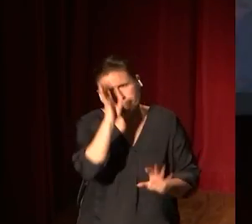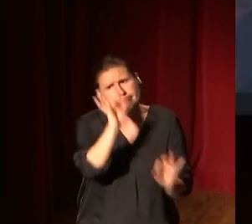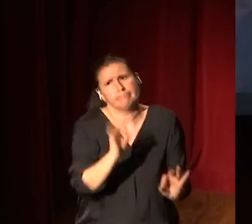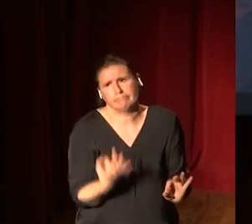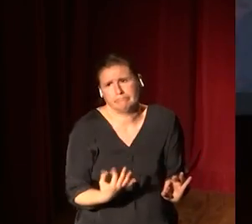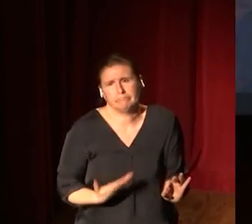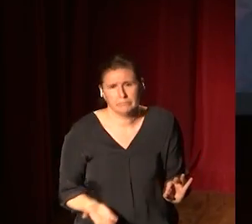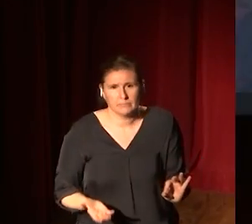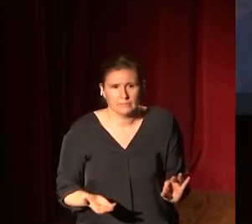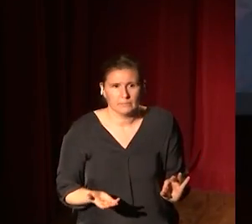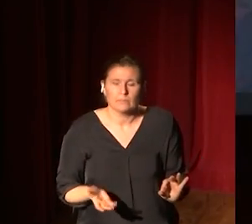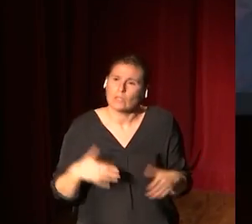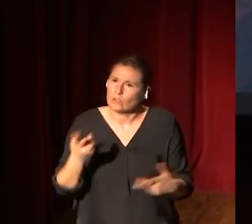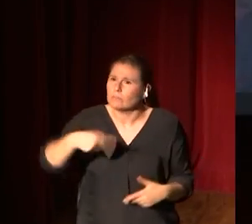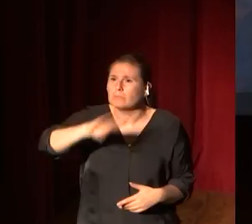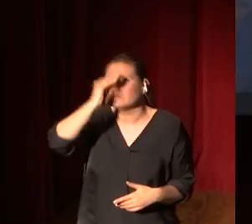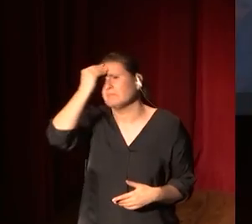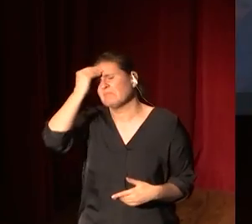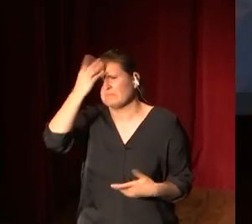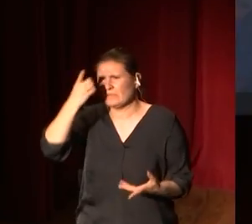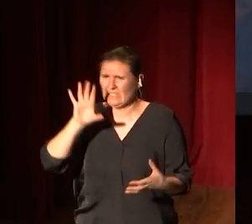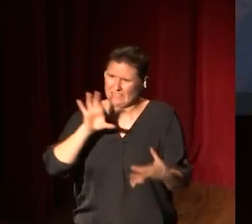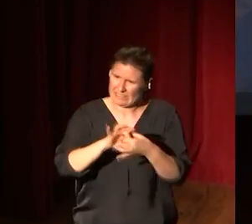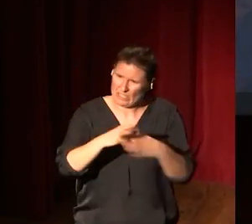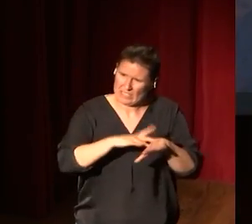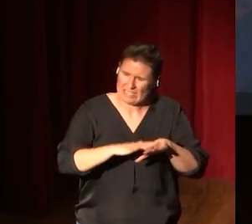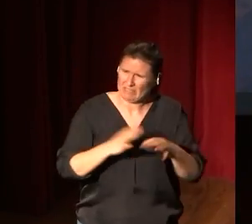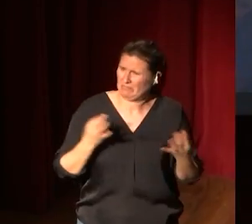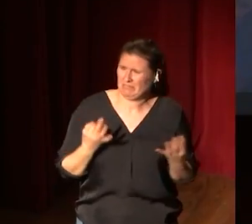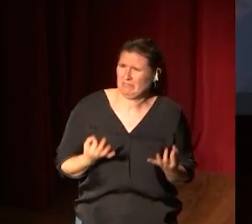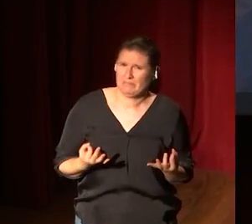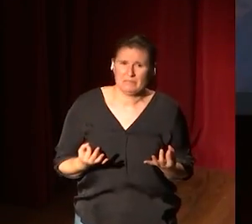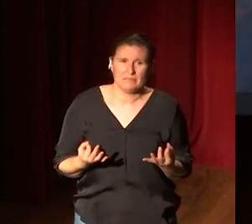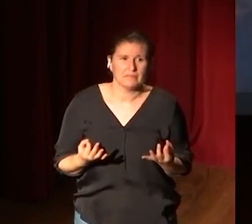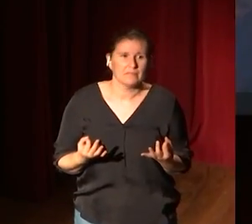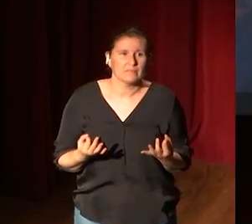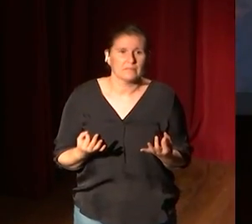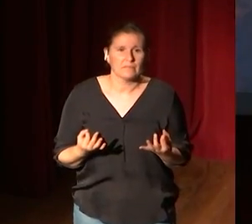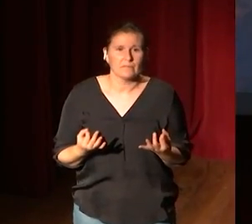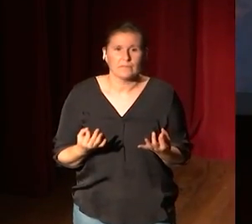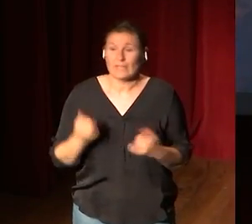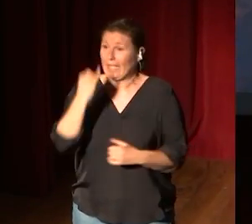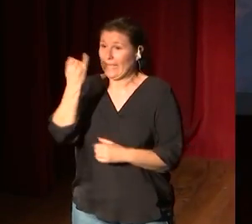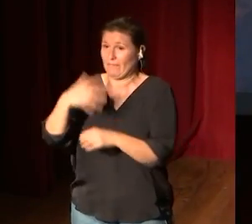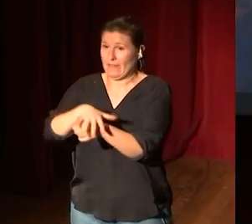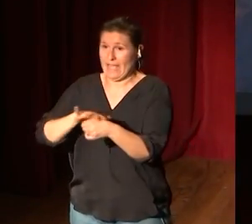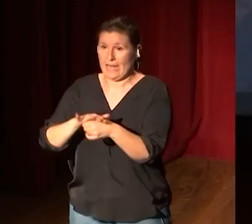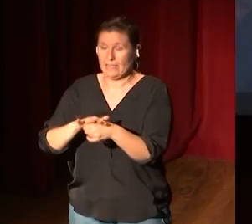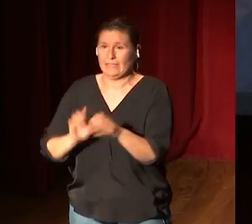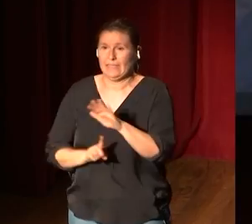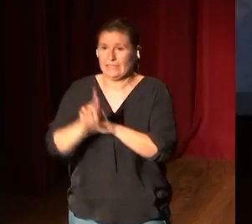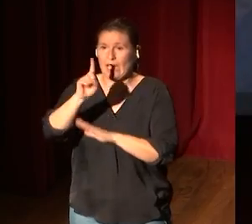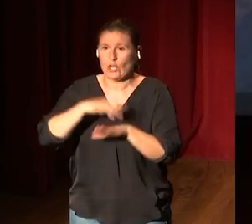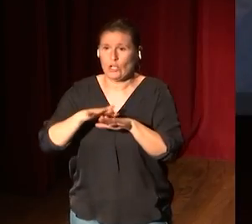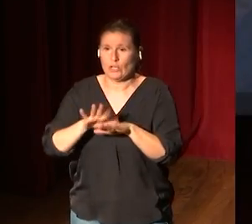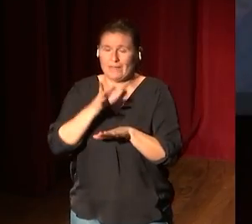se preguntarán, bueno, ¿esto qué tiene que ver con lo digital? Y con que el jefe de área de desarrollo digital del Museo del